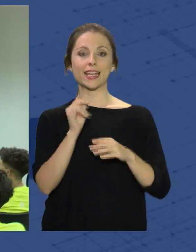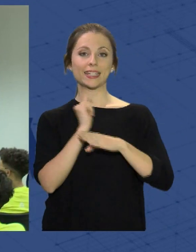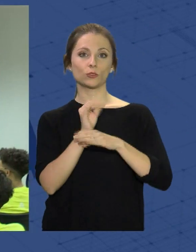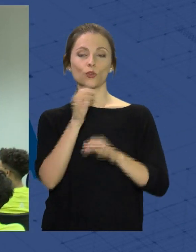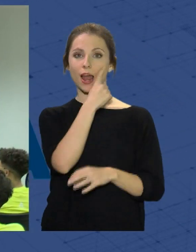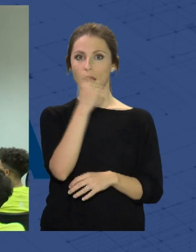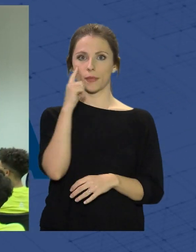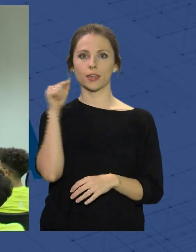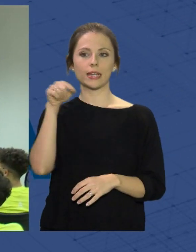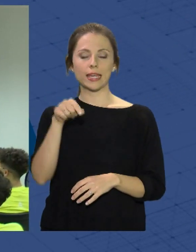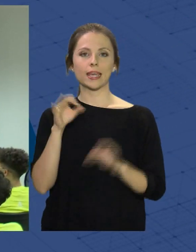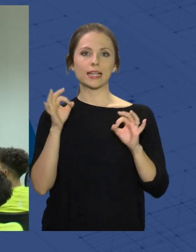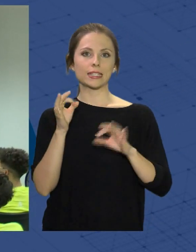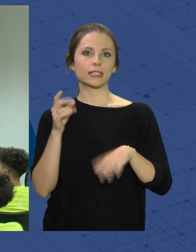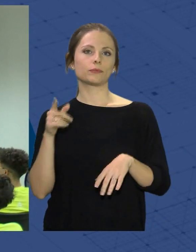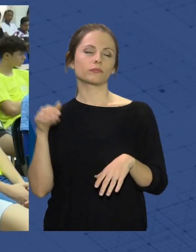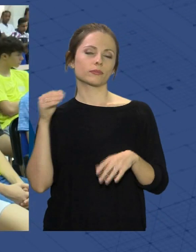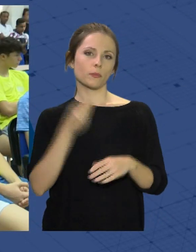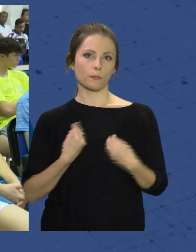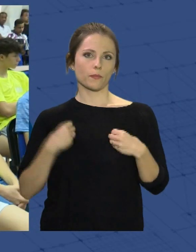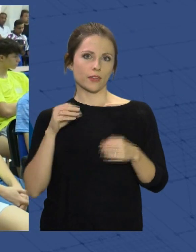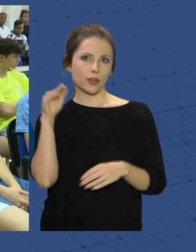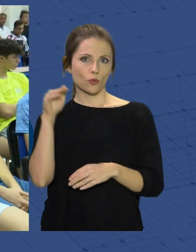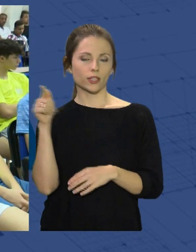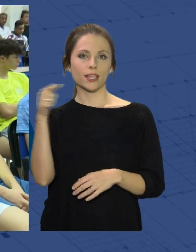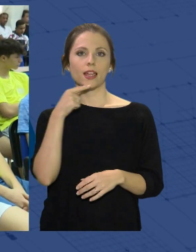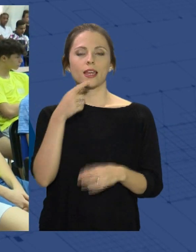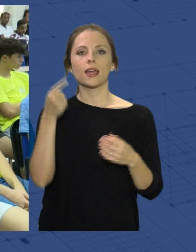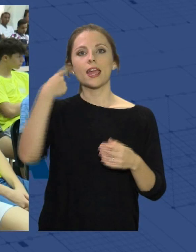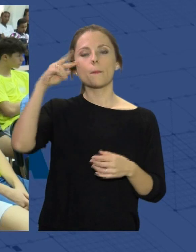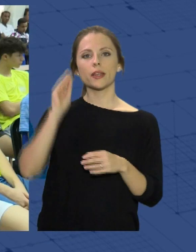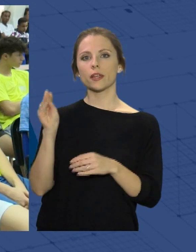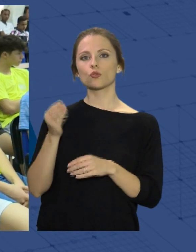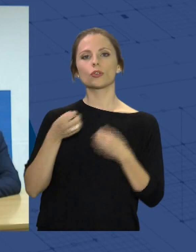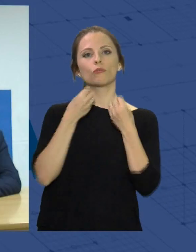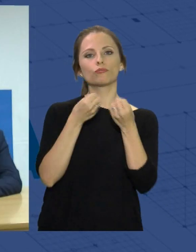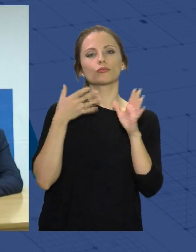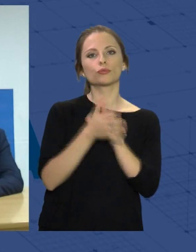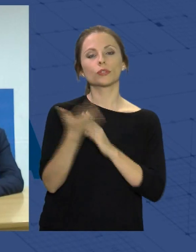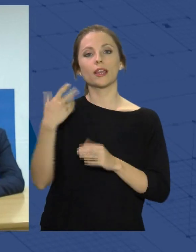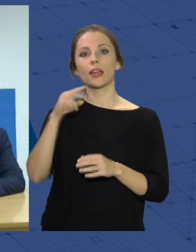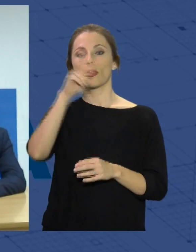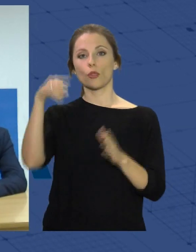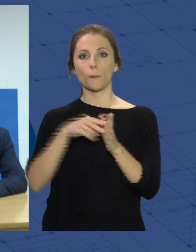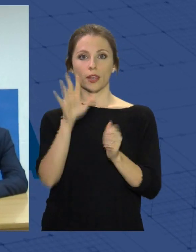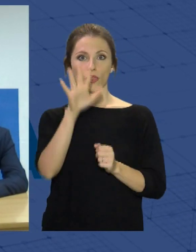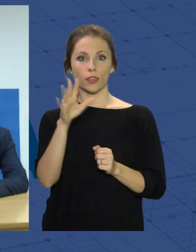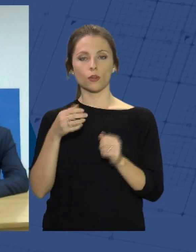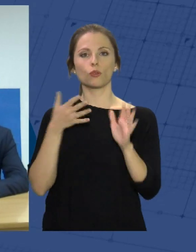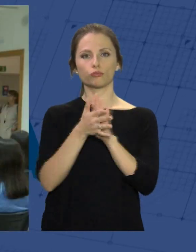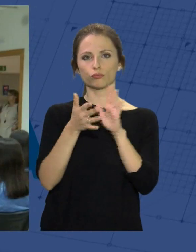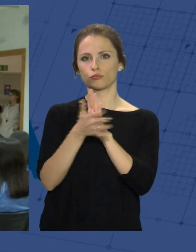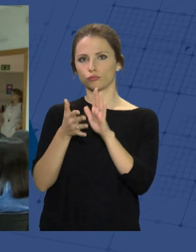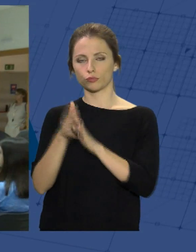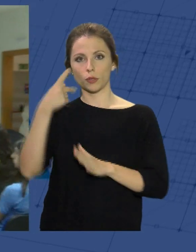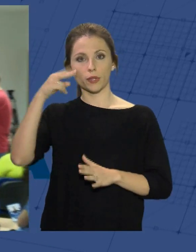contado a los alumnos su trayectoria que le ha llevado a estar en la élite de este deporte desde 2005, pero sobre todo ha respondido a